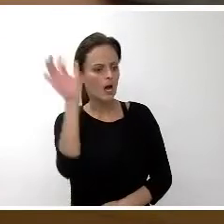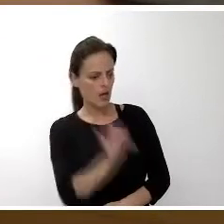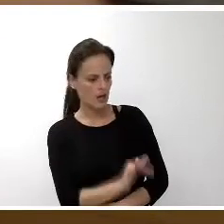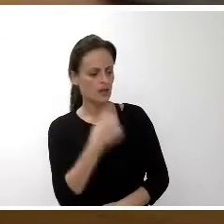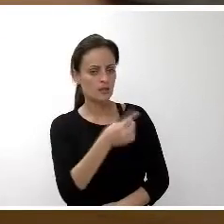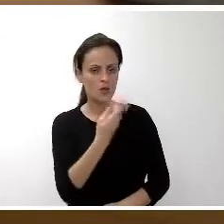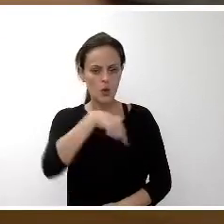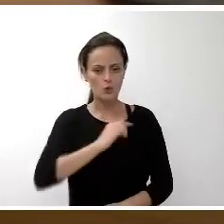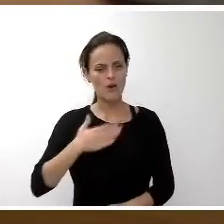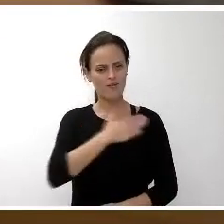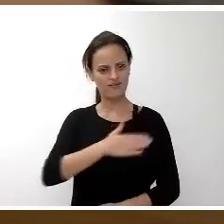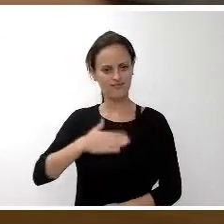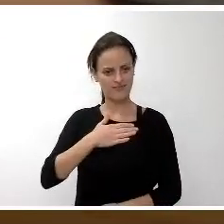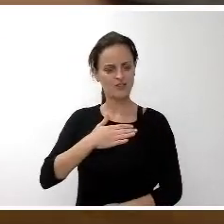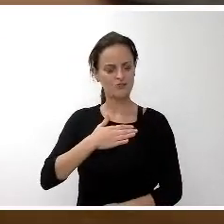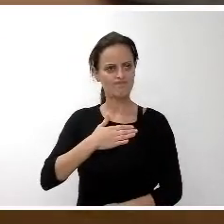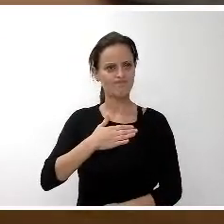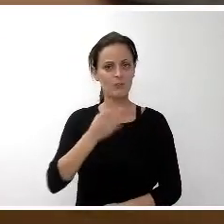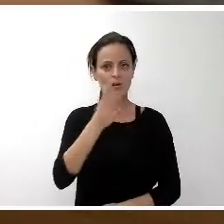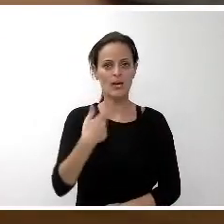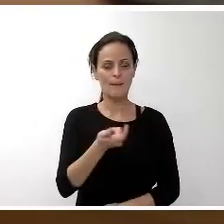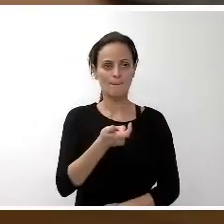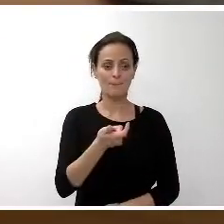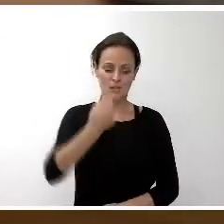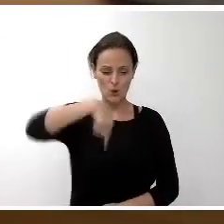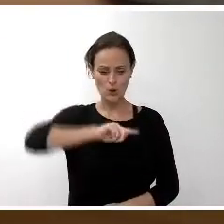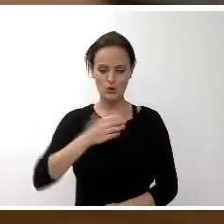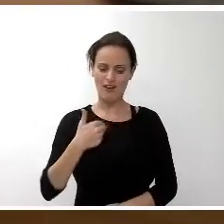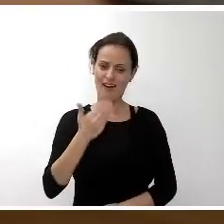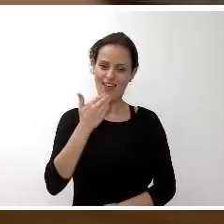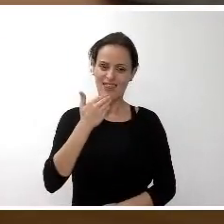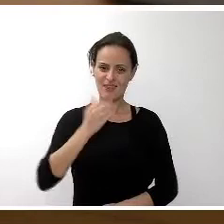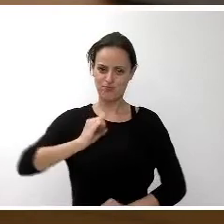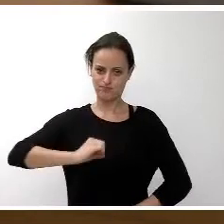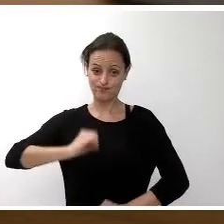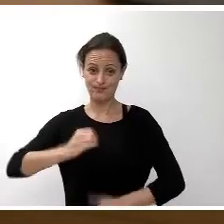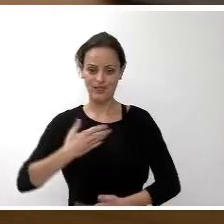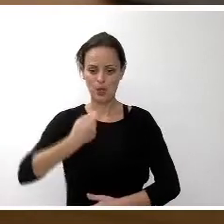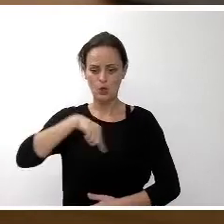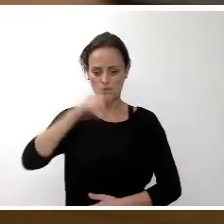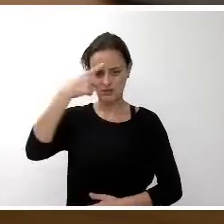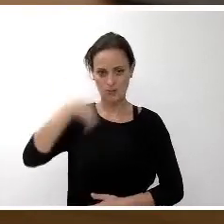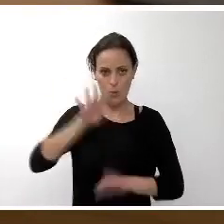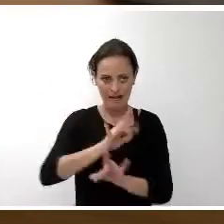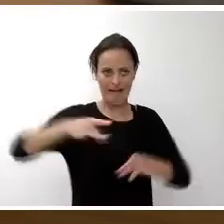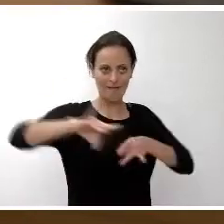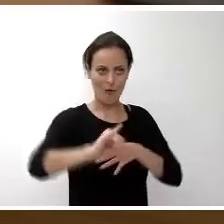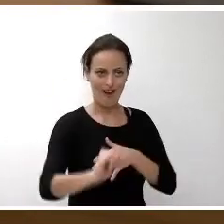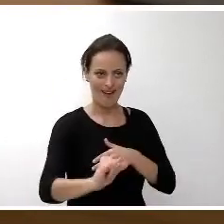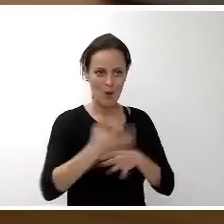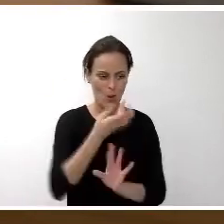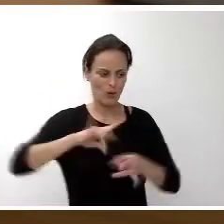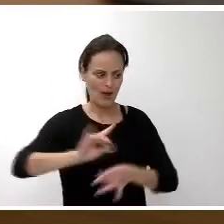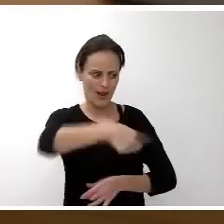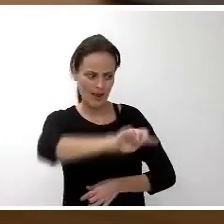satisfechos y reconfortados porque la gente que ya vamos teniendo una edad, sabemos y tenemos claro que tenemos relevo y un relevo bueno.